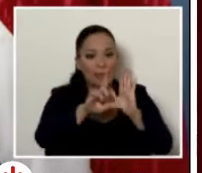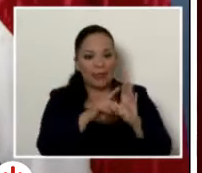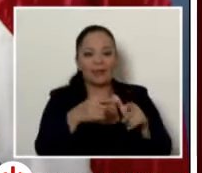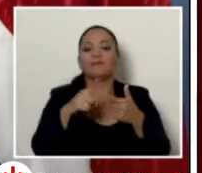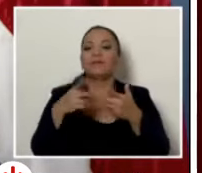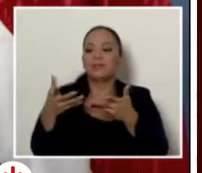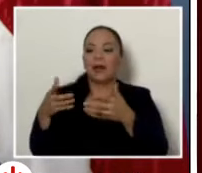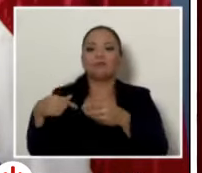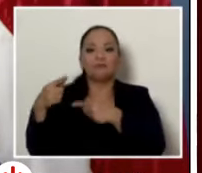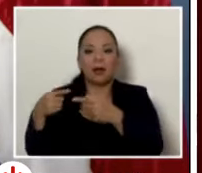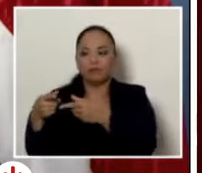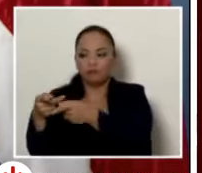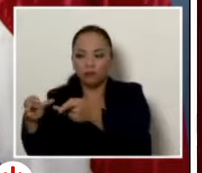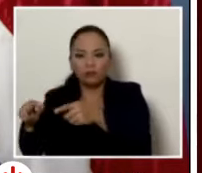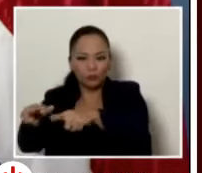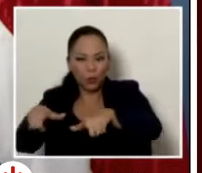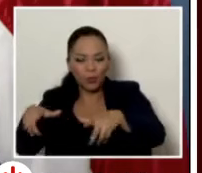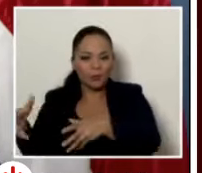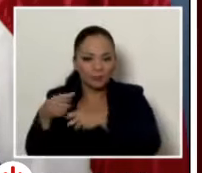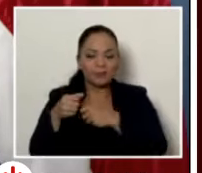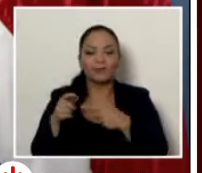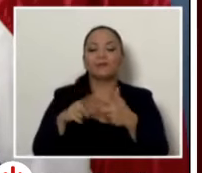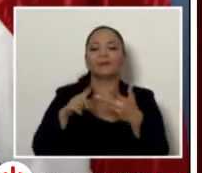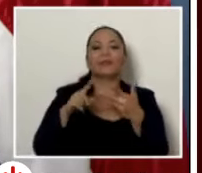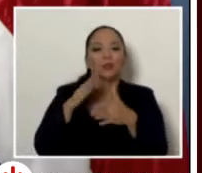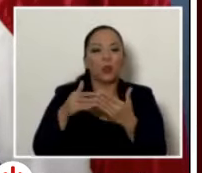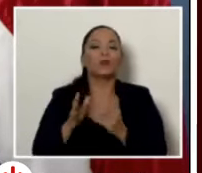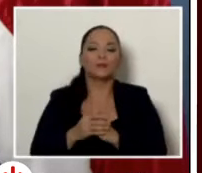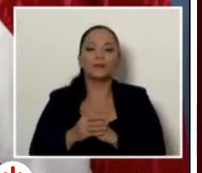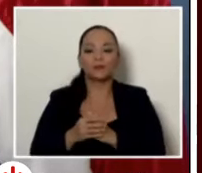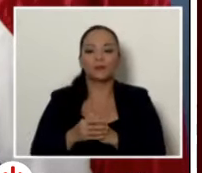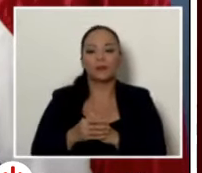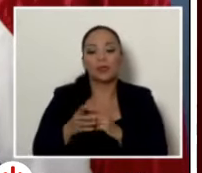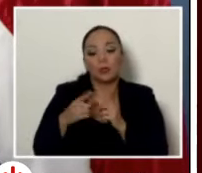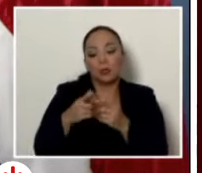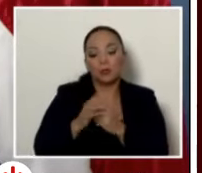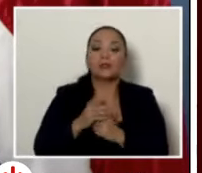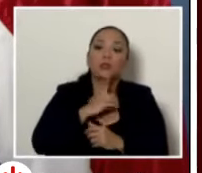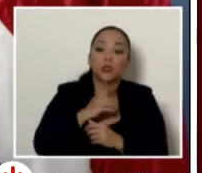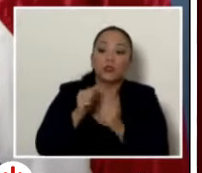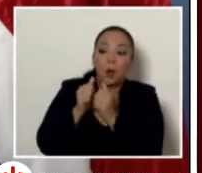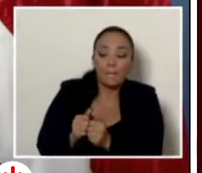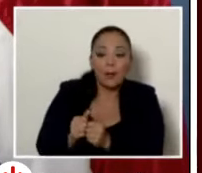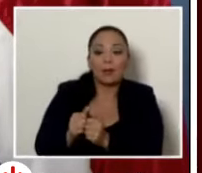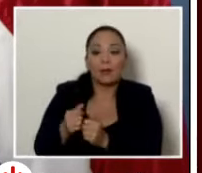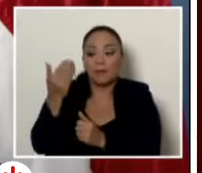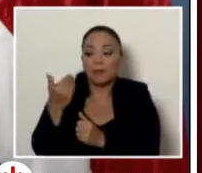tiene un compromiso conmigo de terminar eso mientras yo soy presidente si Dios lo acompaña y nos bendice todos